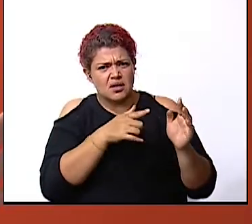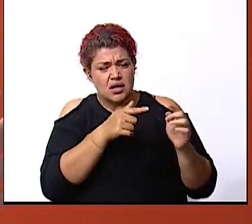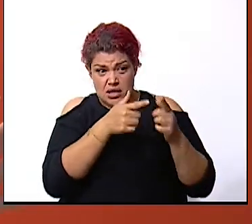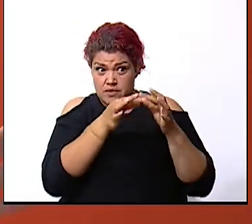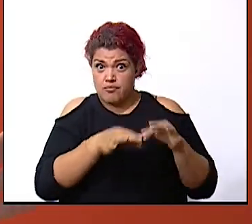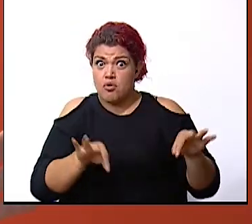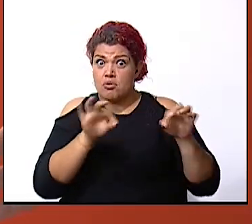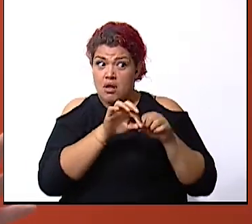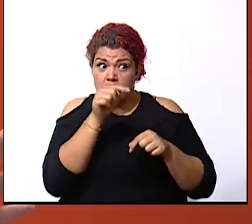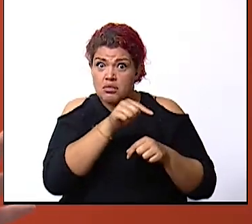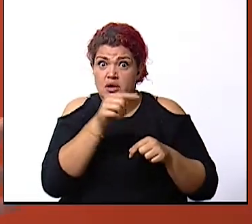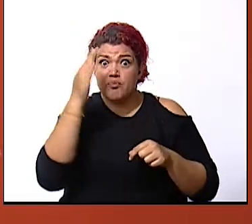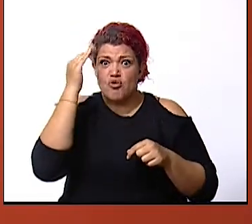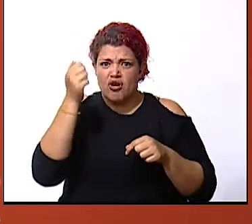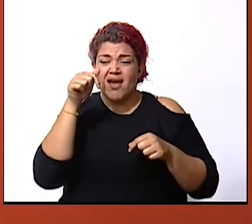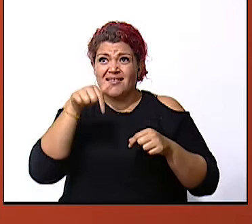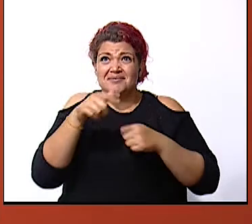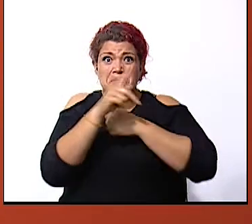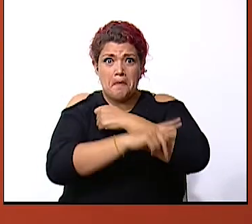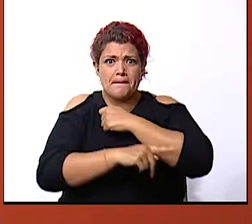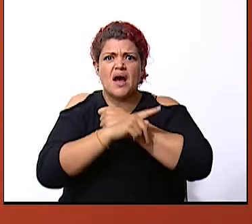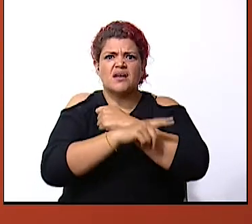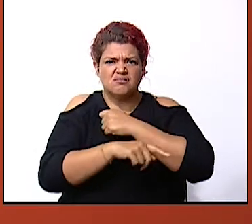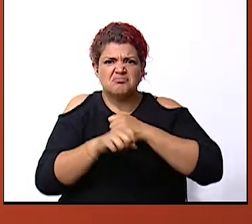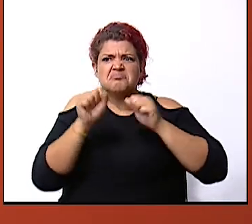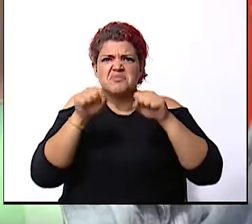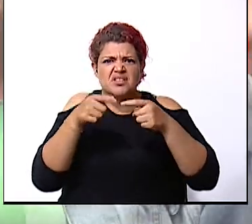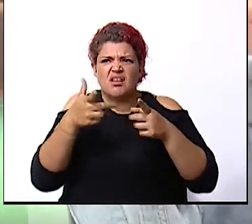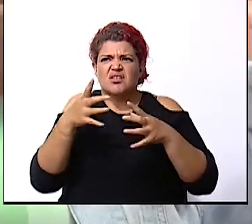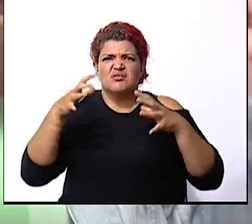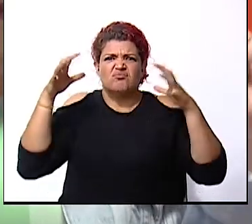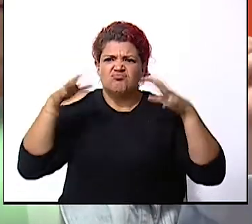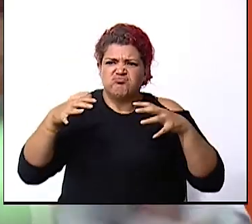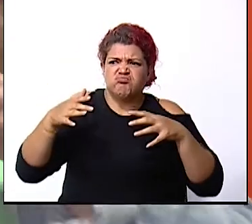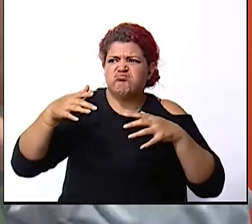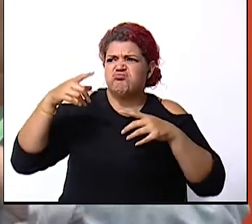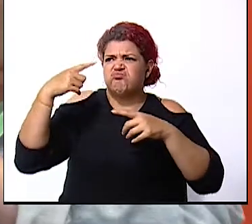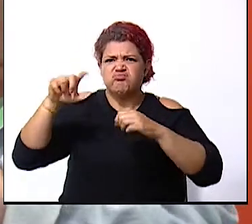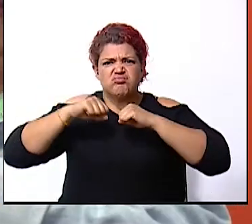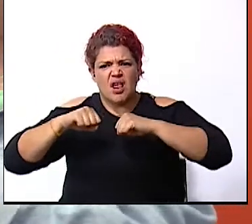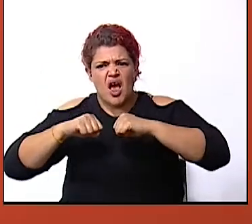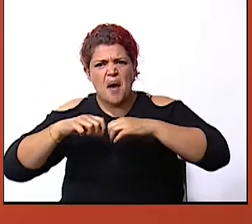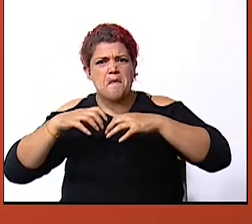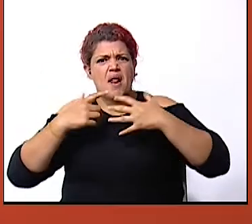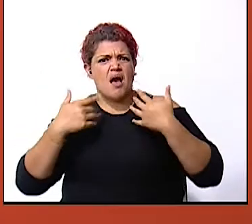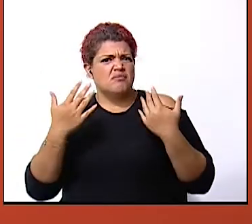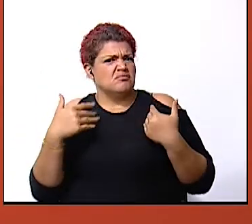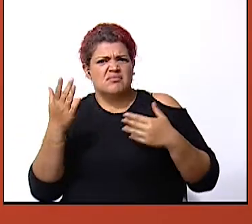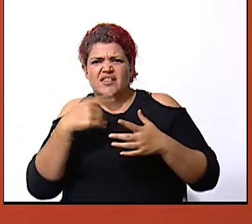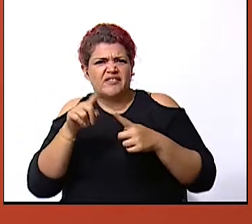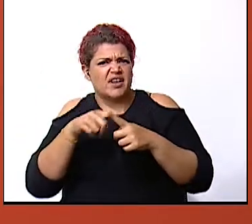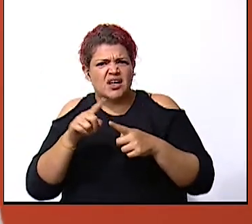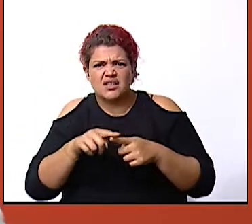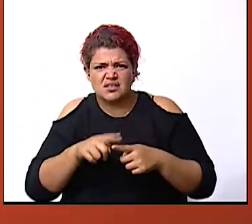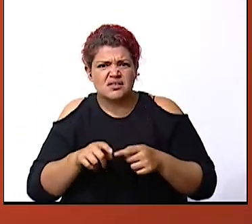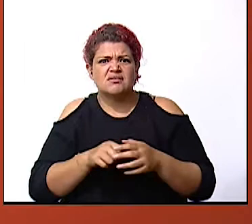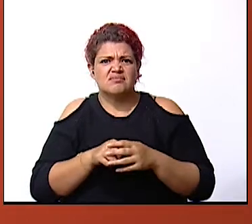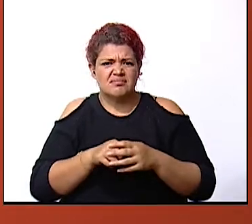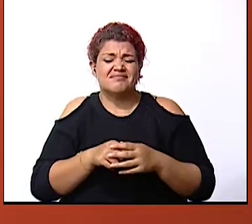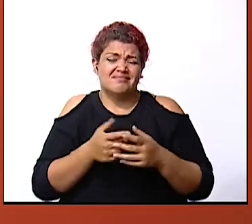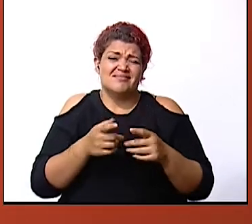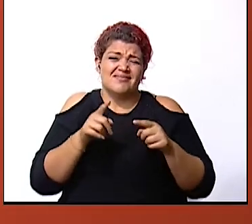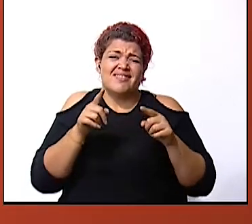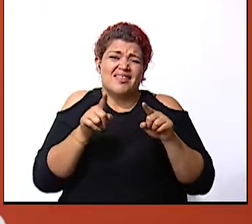vivimos en un país que lo afectan los fenómenos naturales a cada rato porque aquí tiembla y llueve mucho además se dan muchos